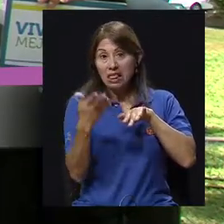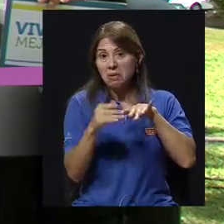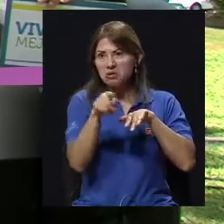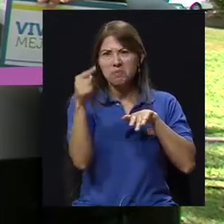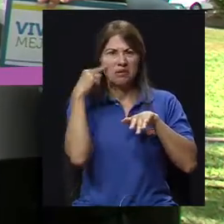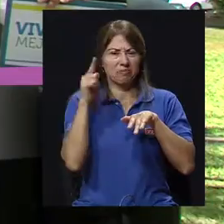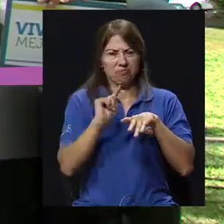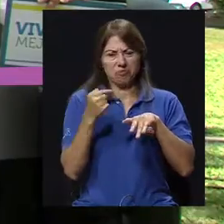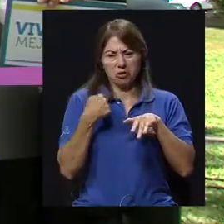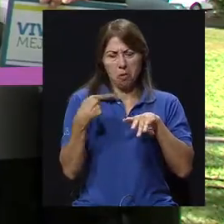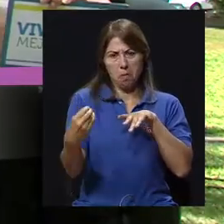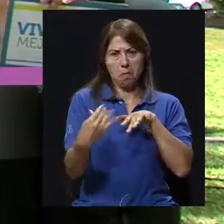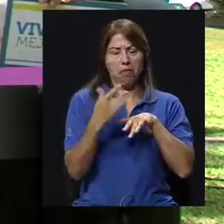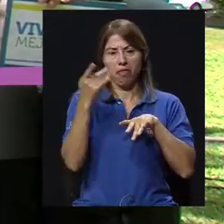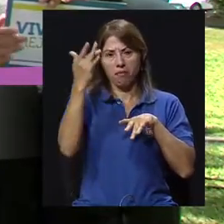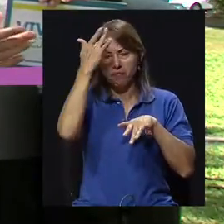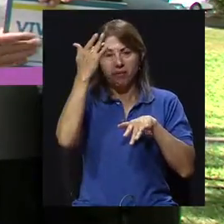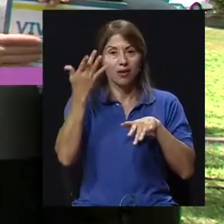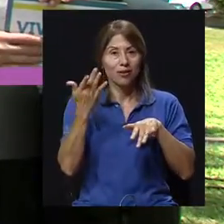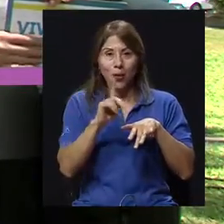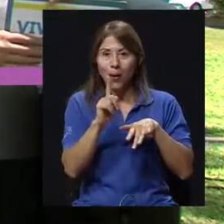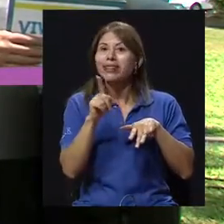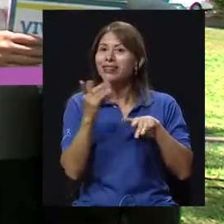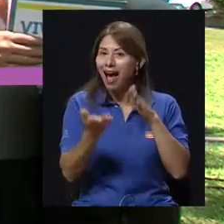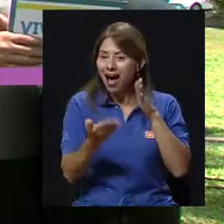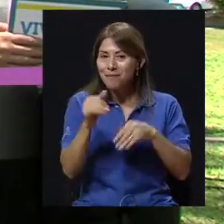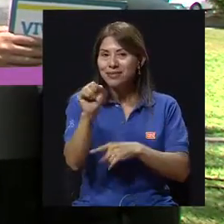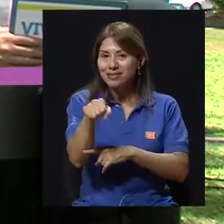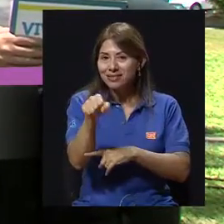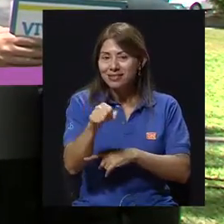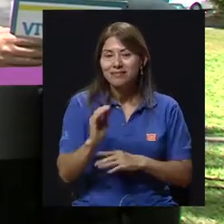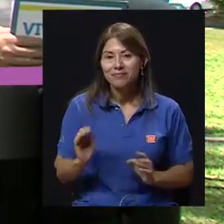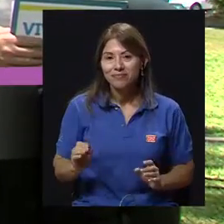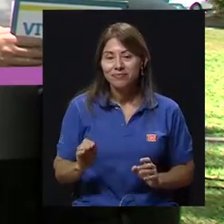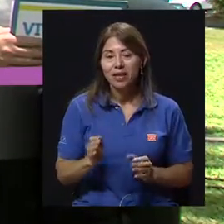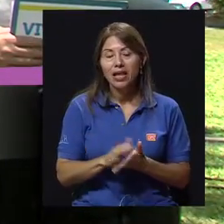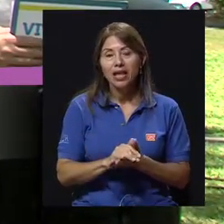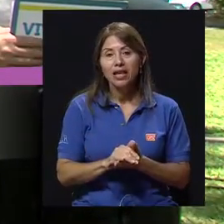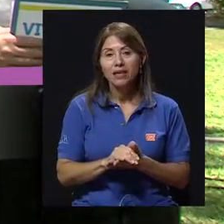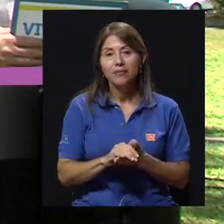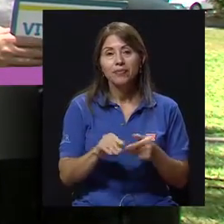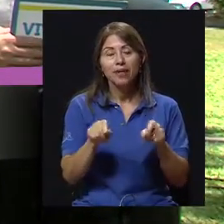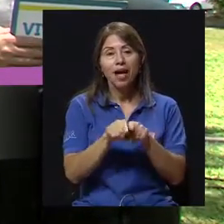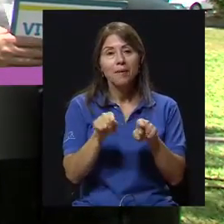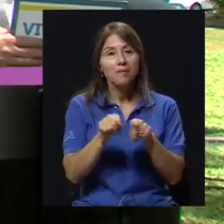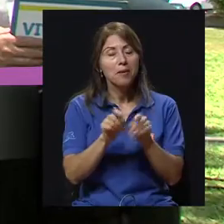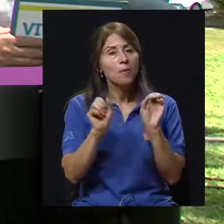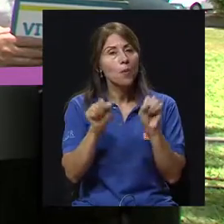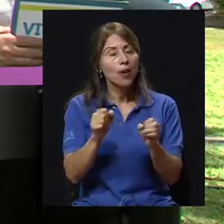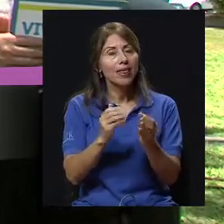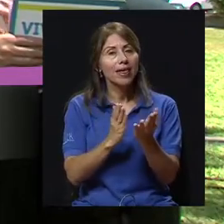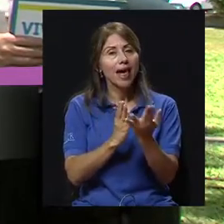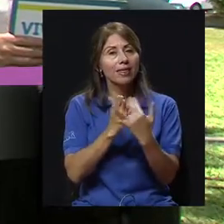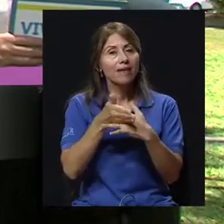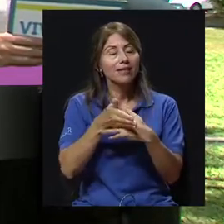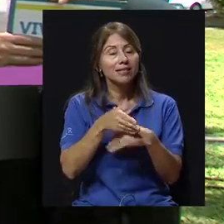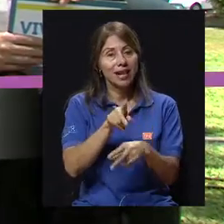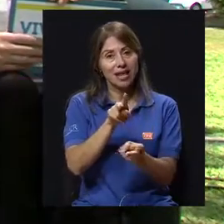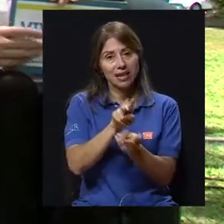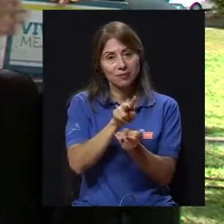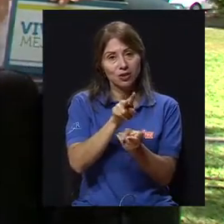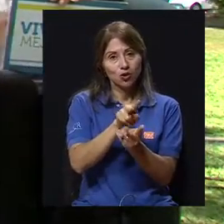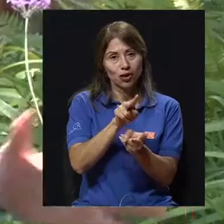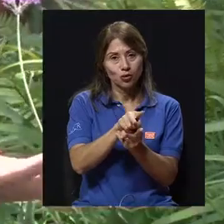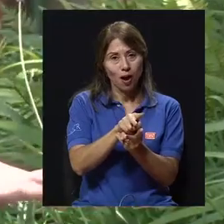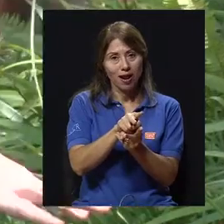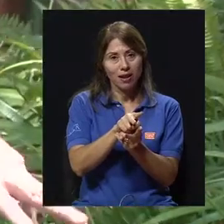enfermedad de este tipo. Y, por supuesto, la otra vía es la transmisión sexual,